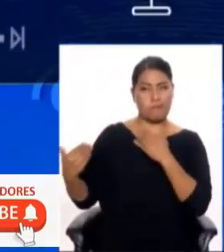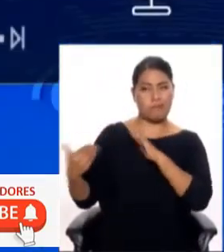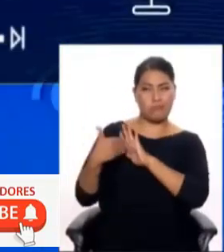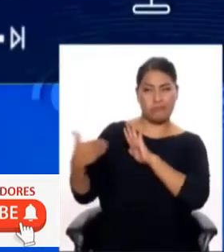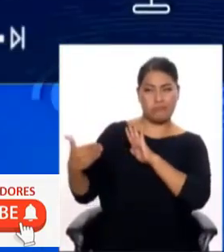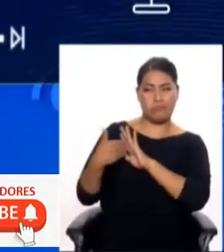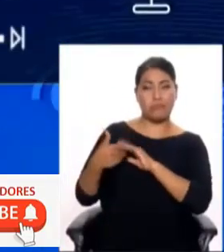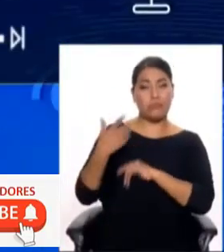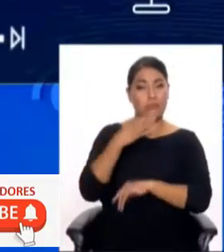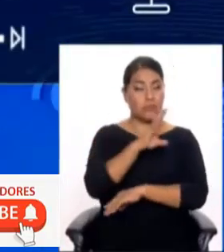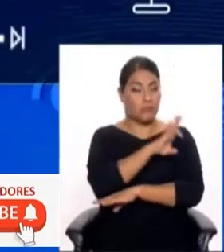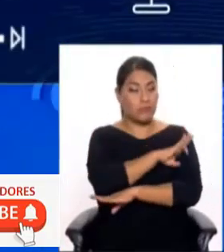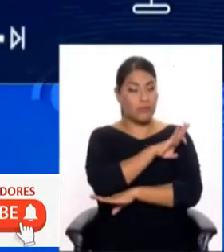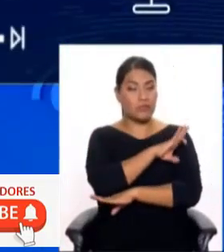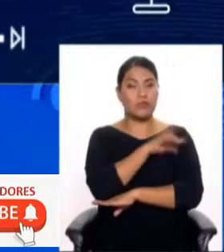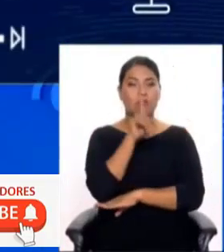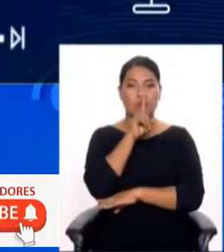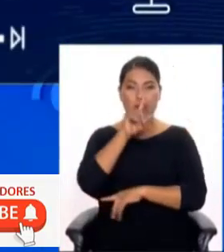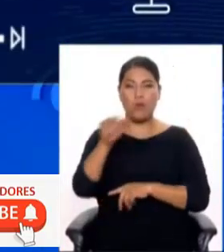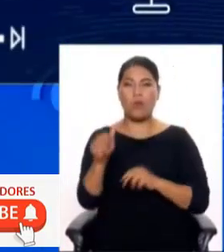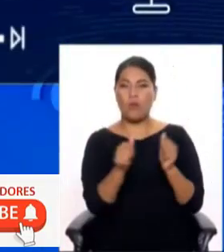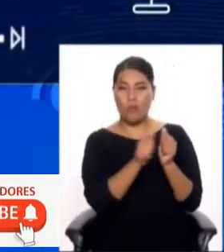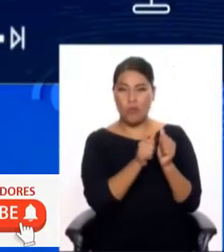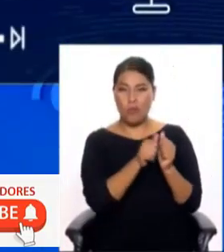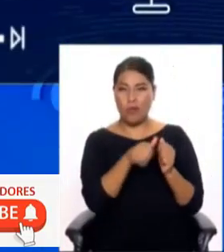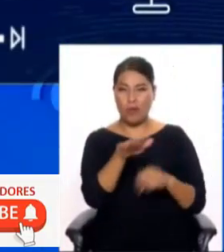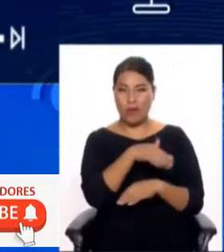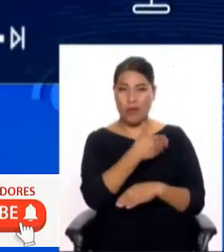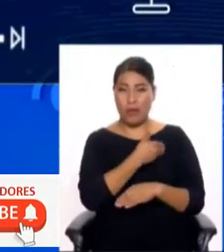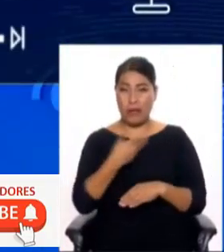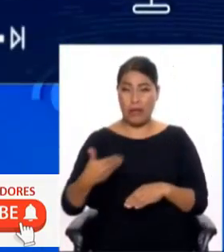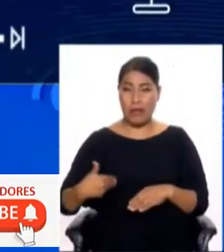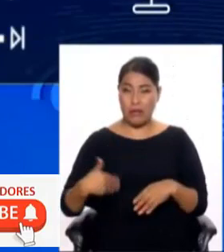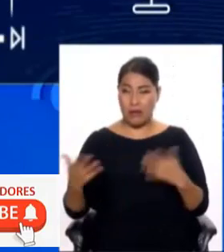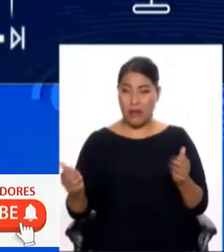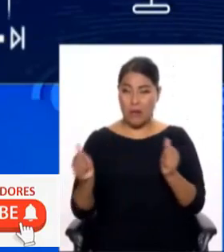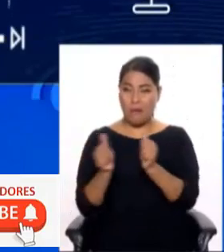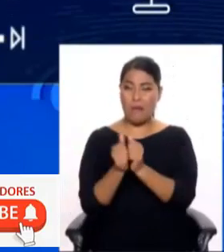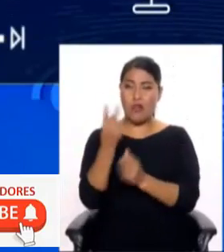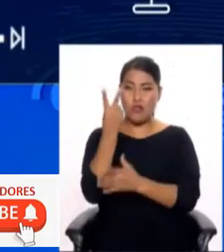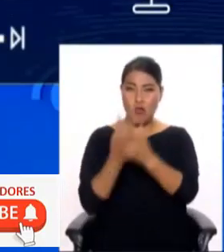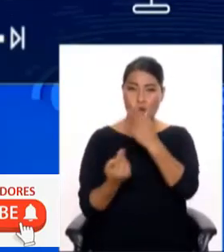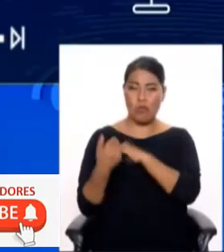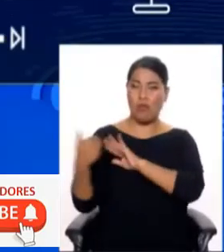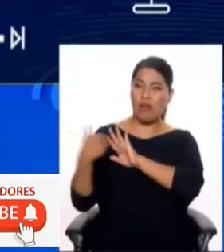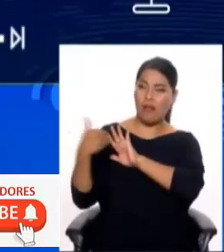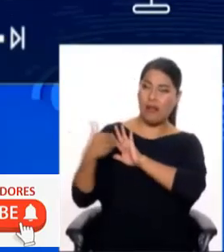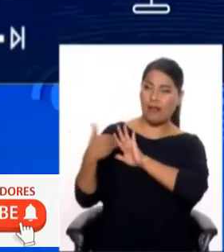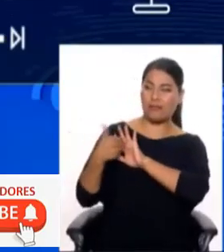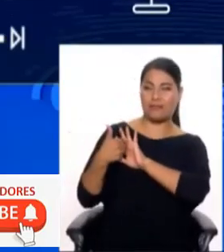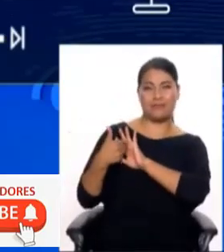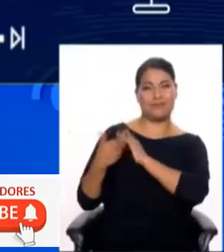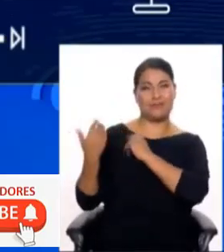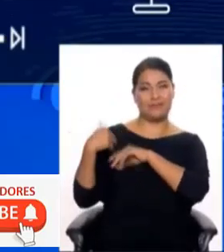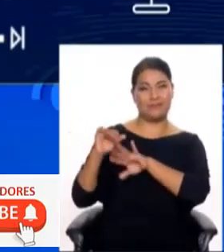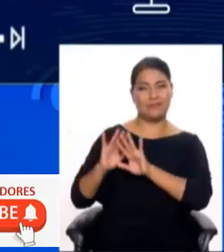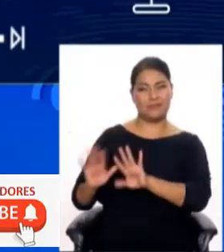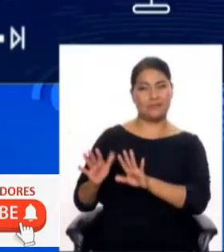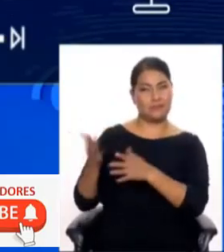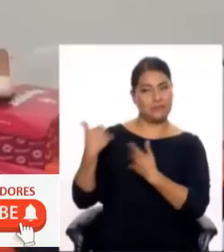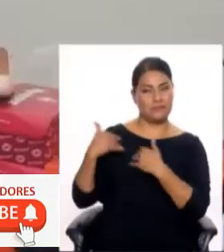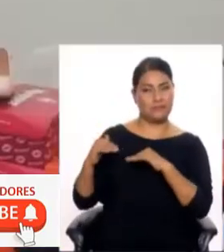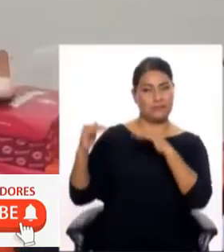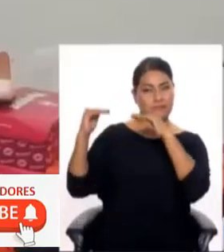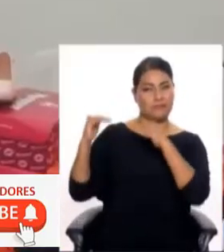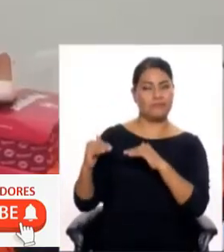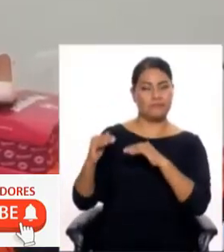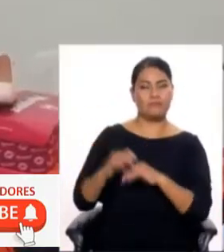La Fiscalía de la Nación trabaja en componenda con la dictadura de Buluarte para atacar políticamente a los que somos acérrimos enemigos